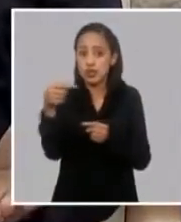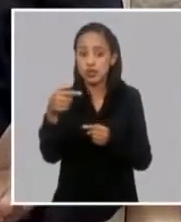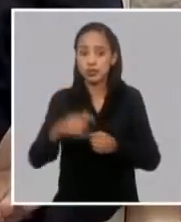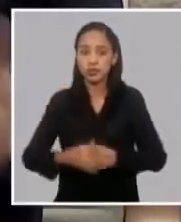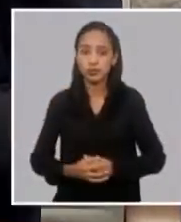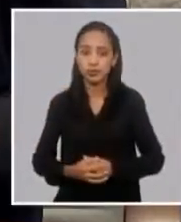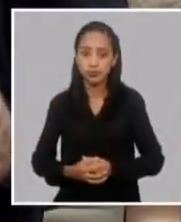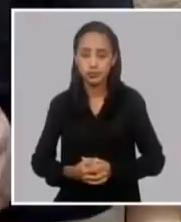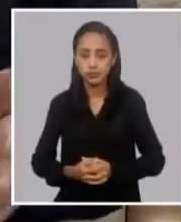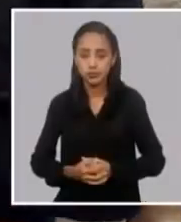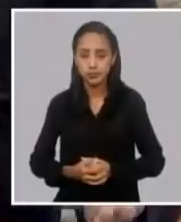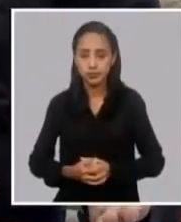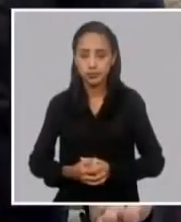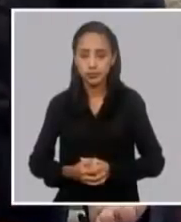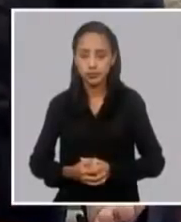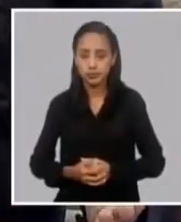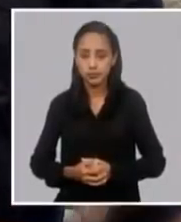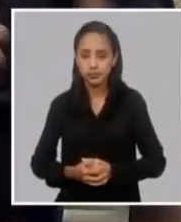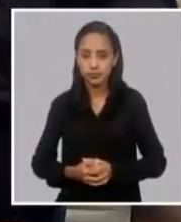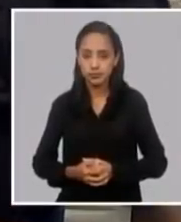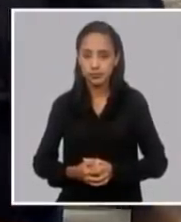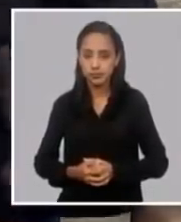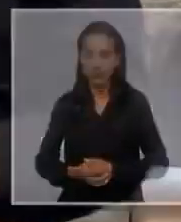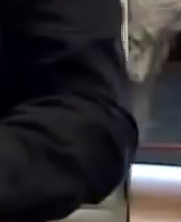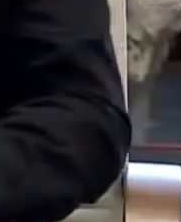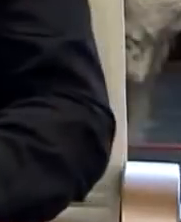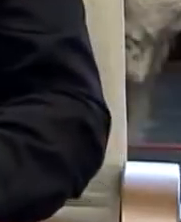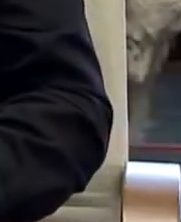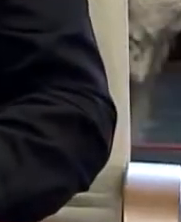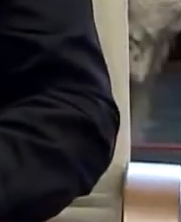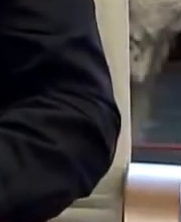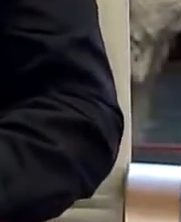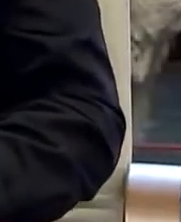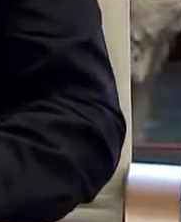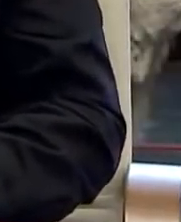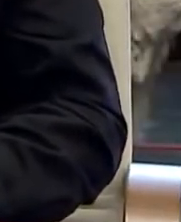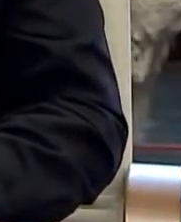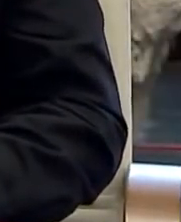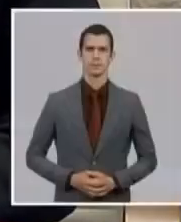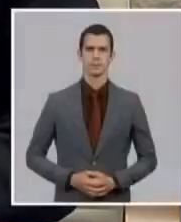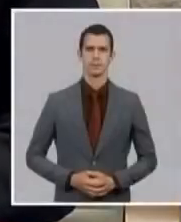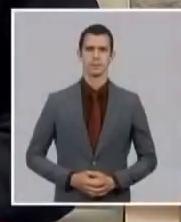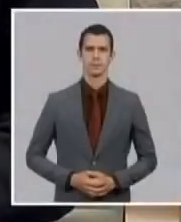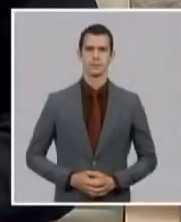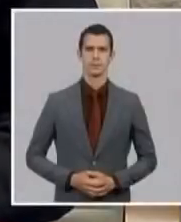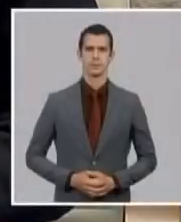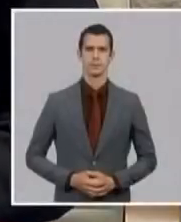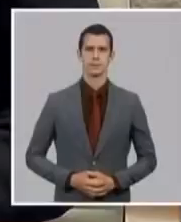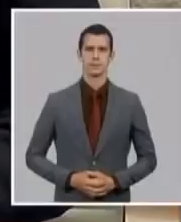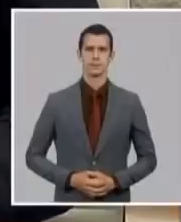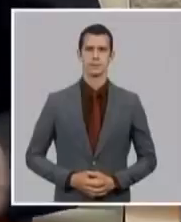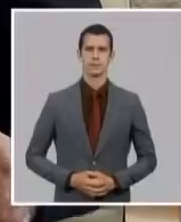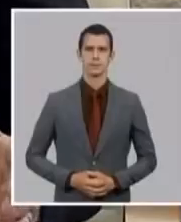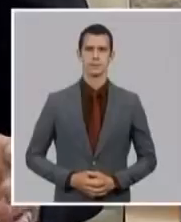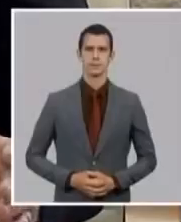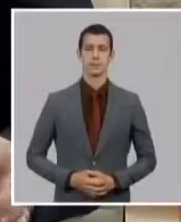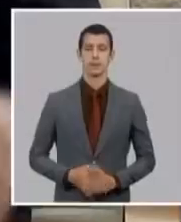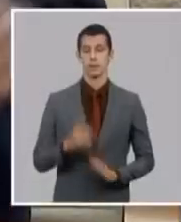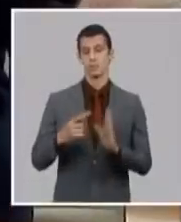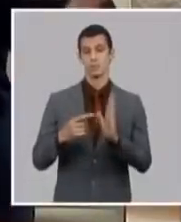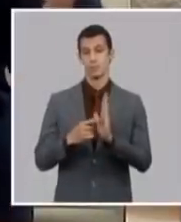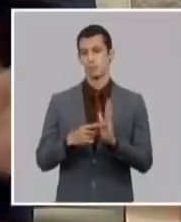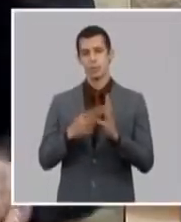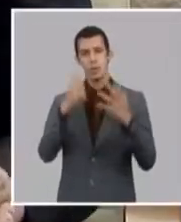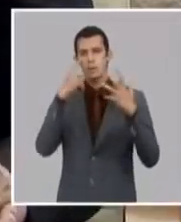cuestión lógica otro municipio otro lugar que tiene una situación más compleja con la COVID. Ahora un asunto